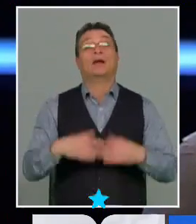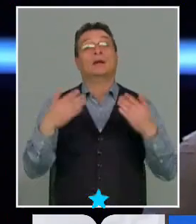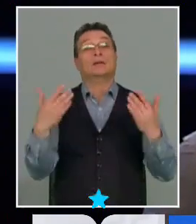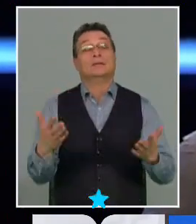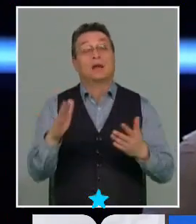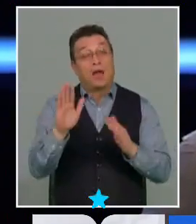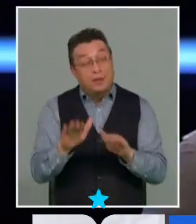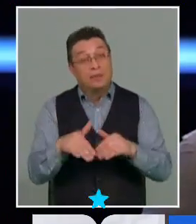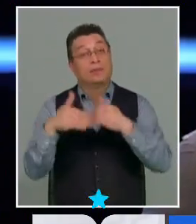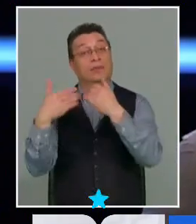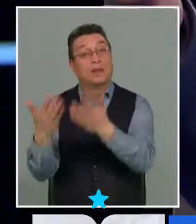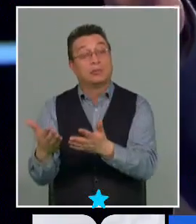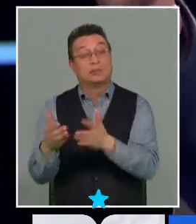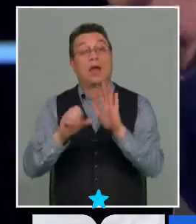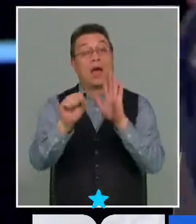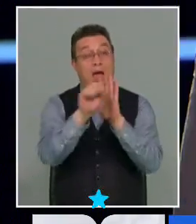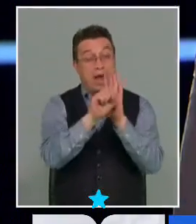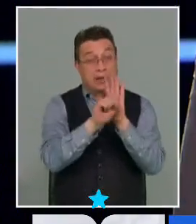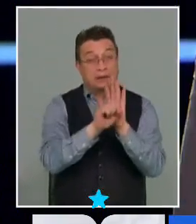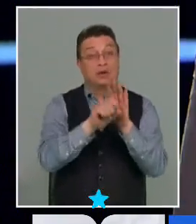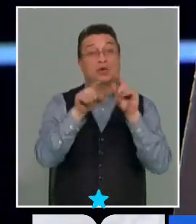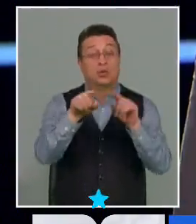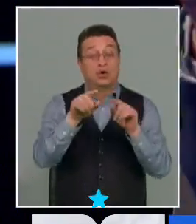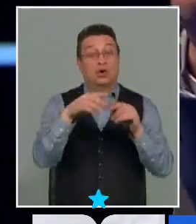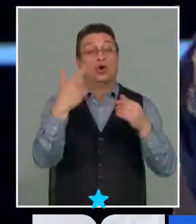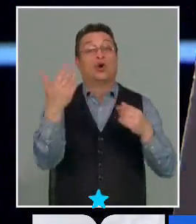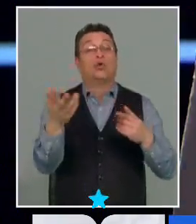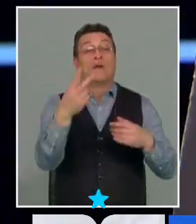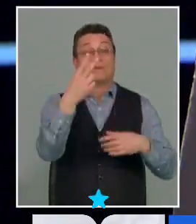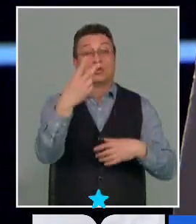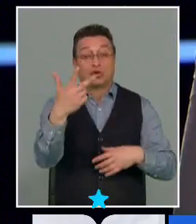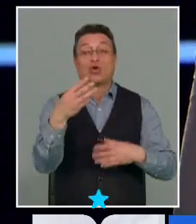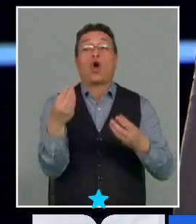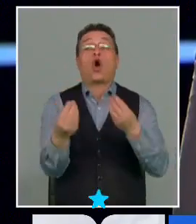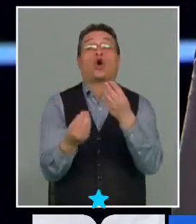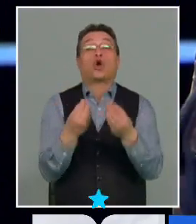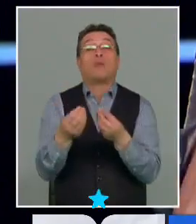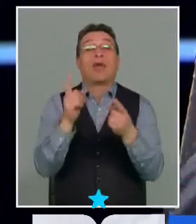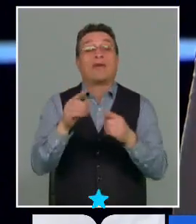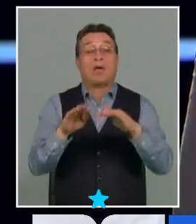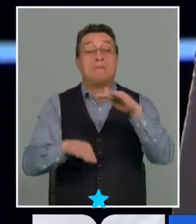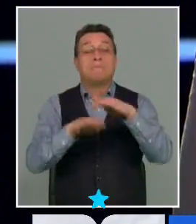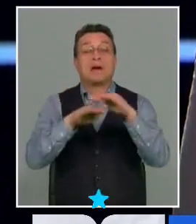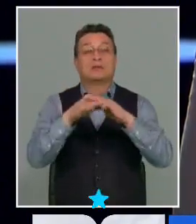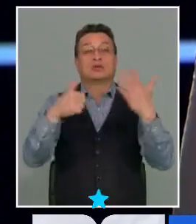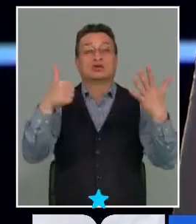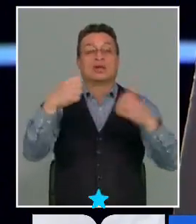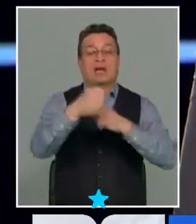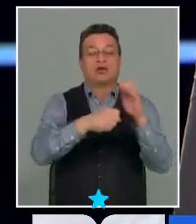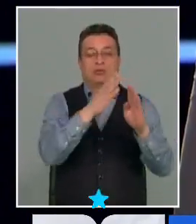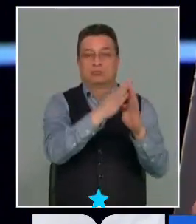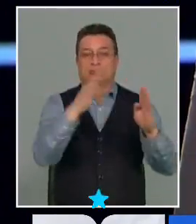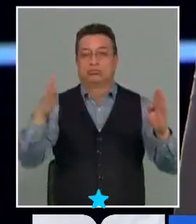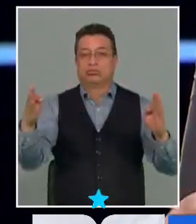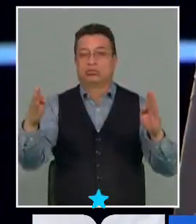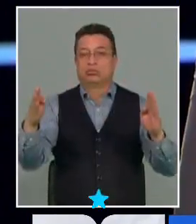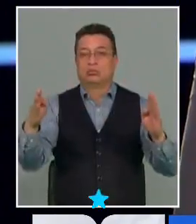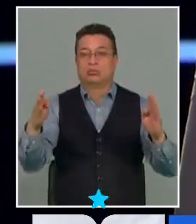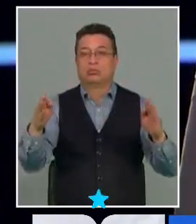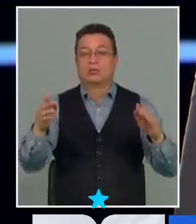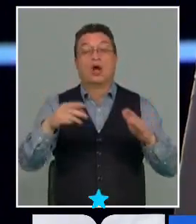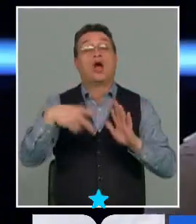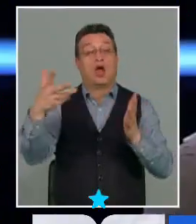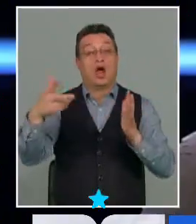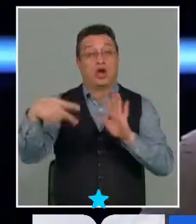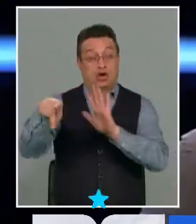y luego tiene el artículo vigésimo octavo que dice cómo debiera ser en un tiempo determinado máximo de 6 años camino 1 la transitoria